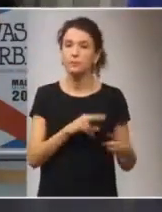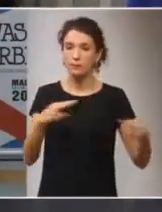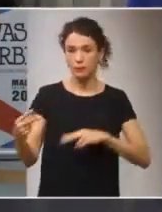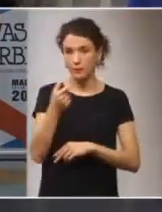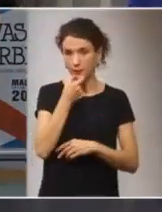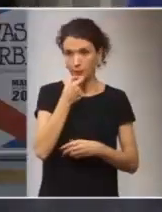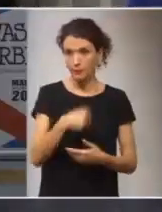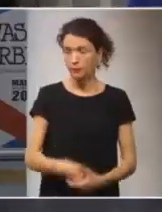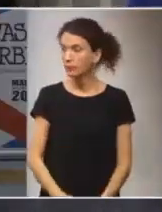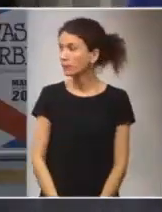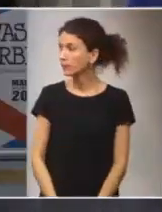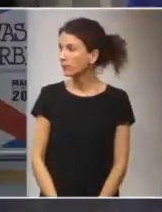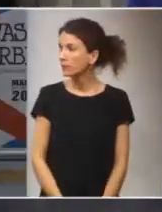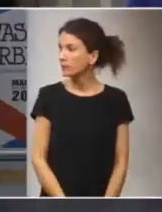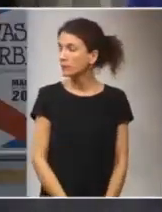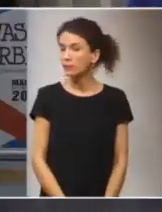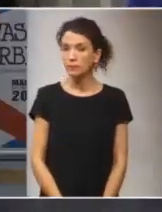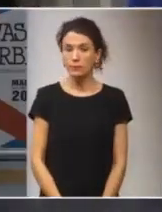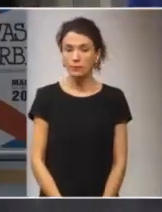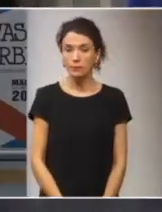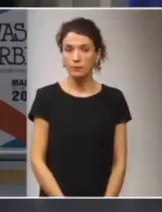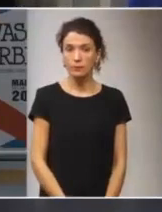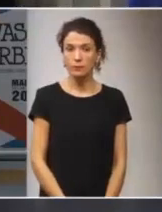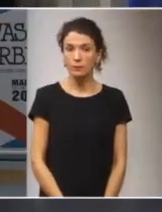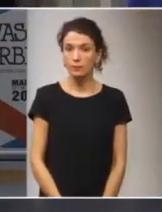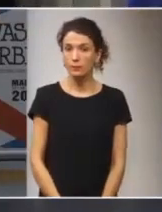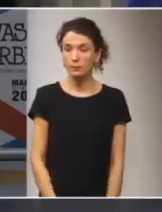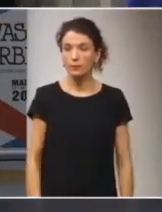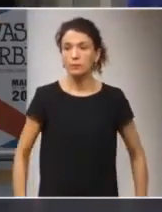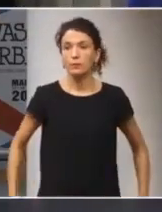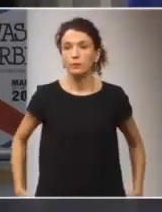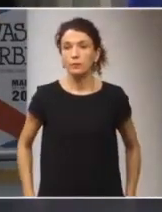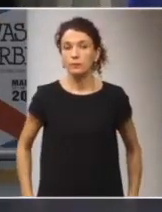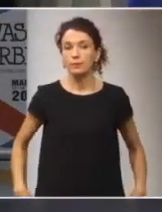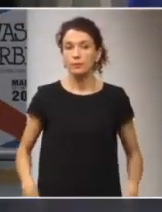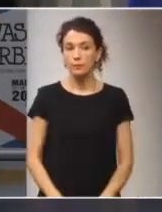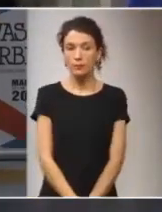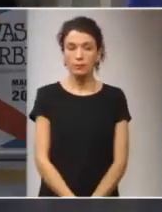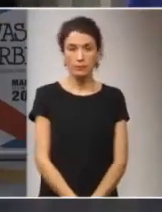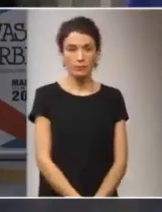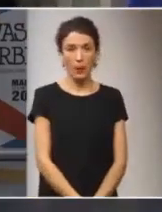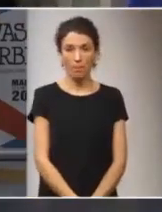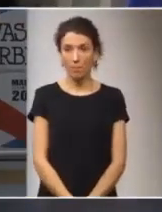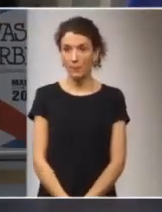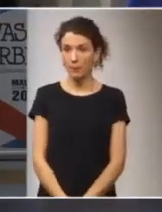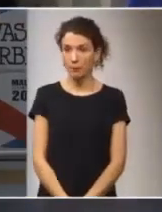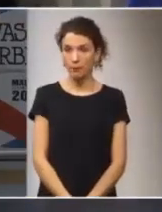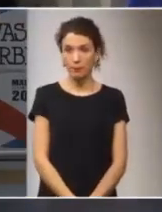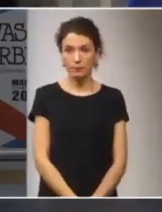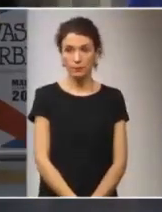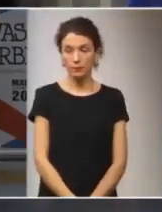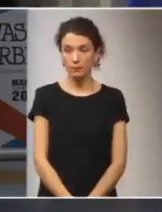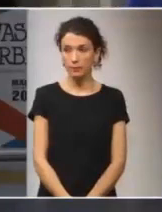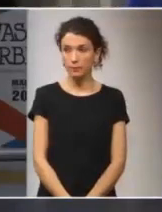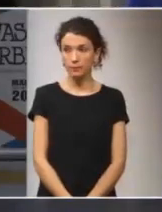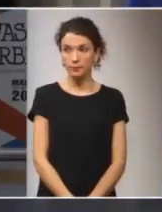es que no podremos lograr un cambio social o institucional si no conseguimos un cambio